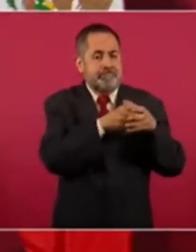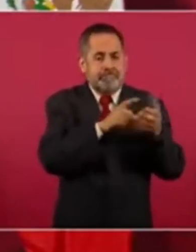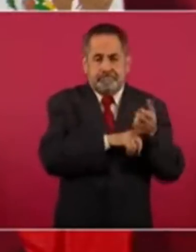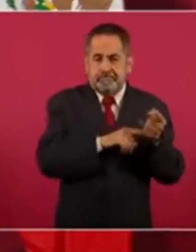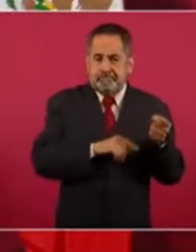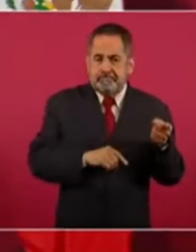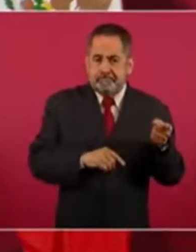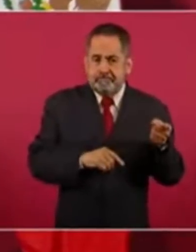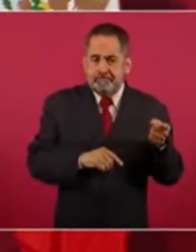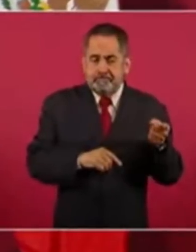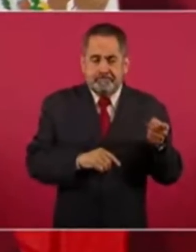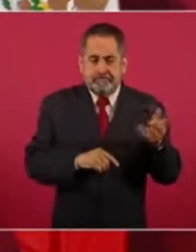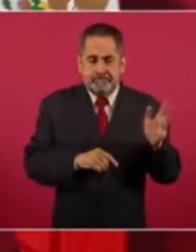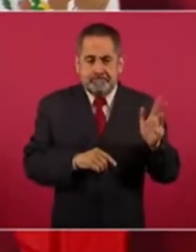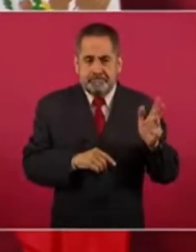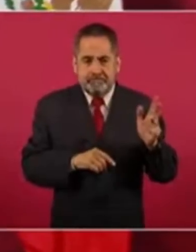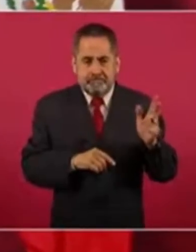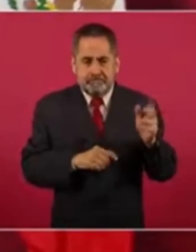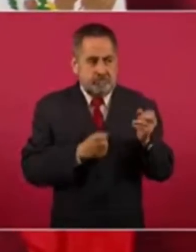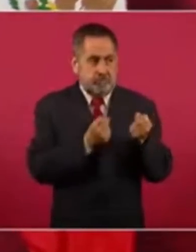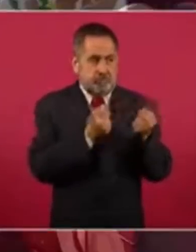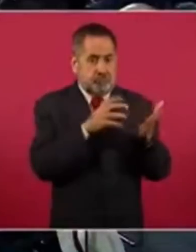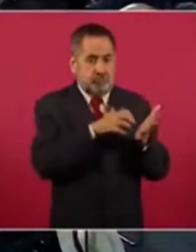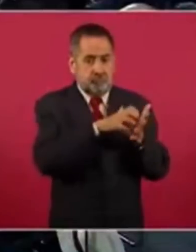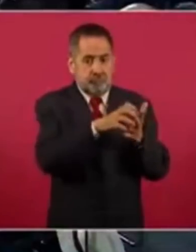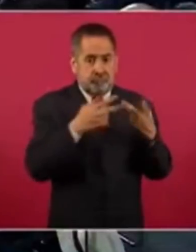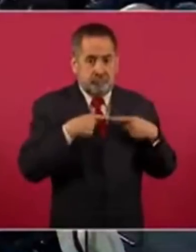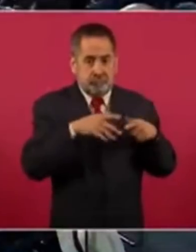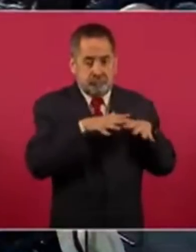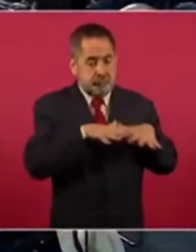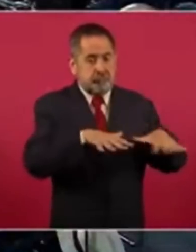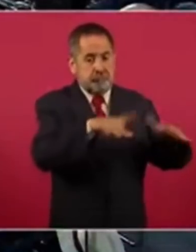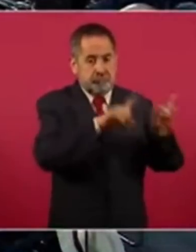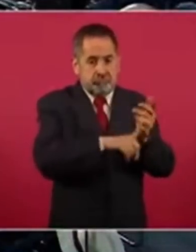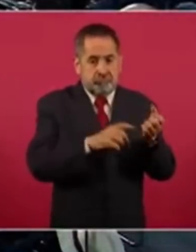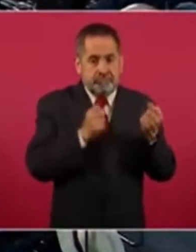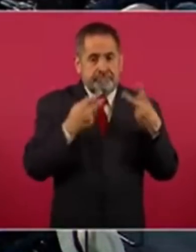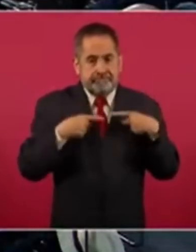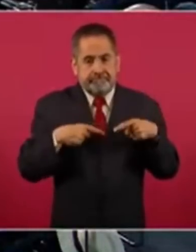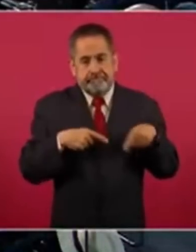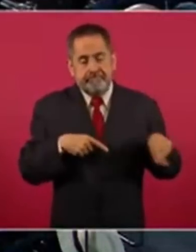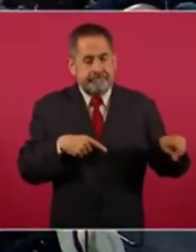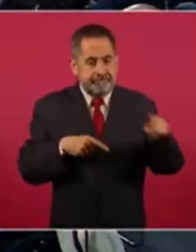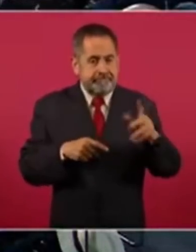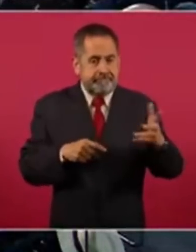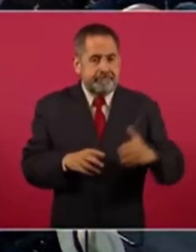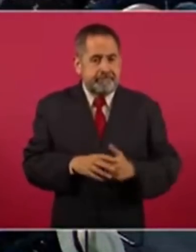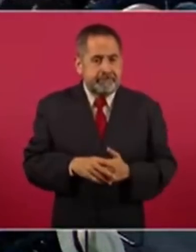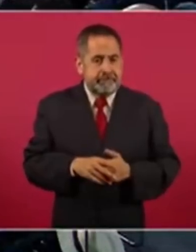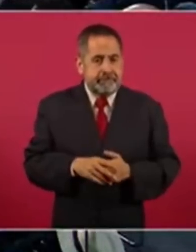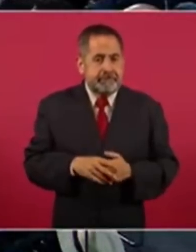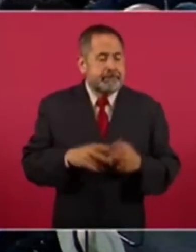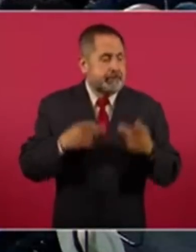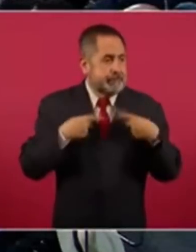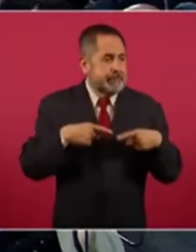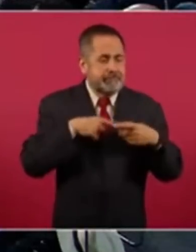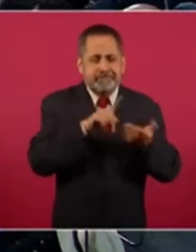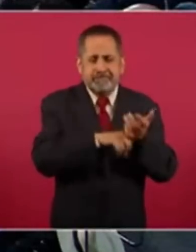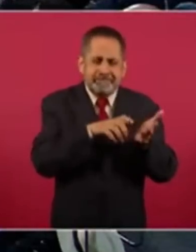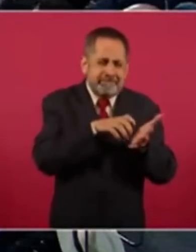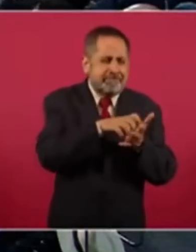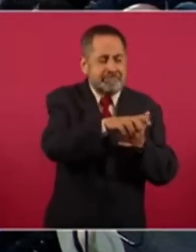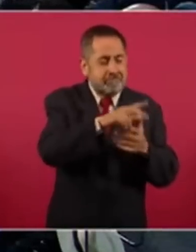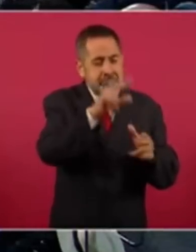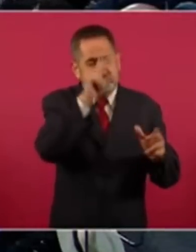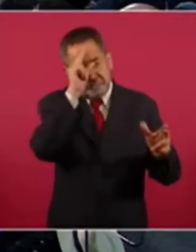tan limitado, sino considerable, de opositores, de toda la